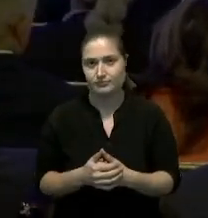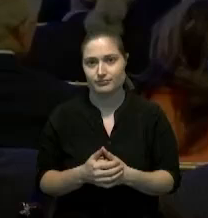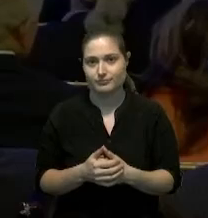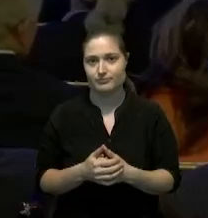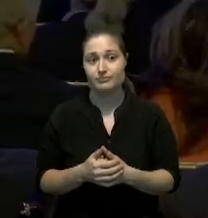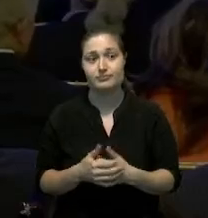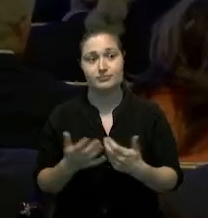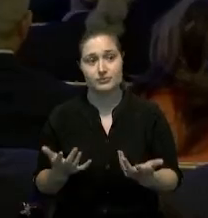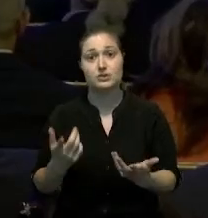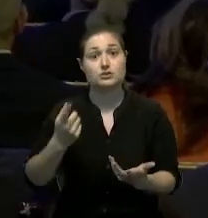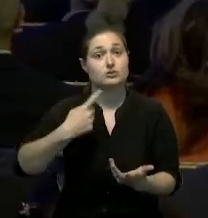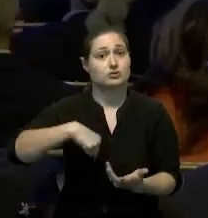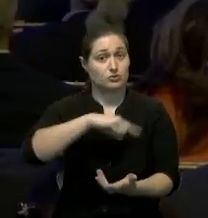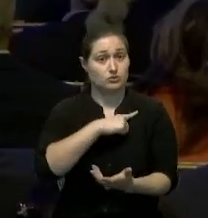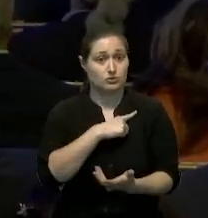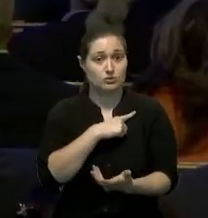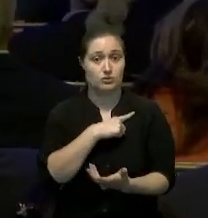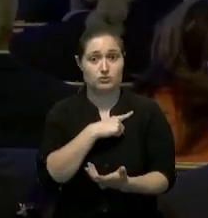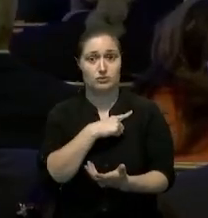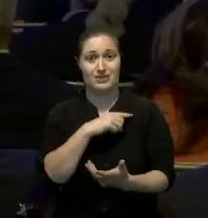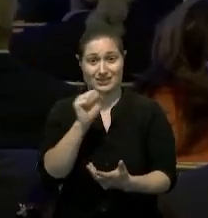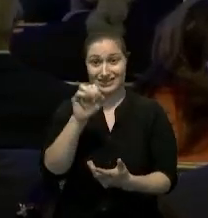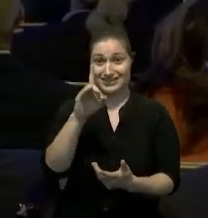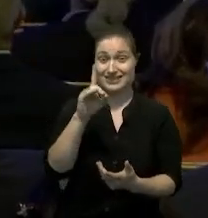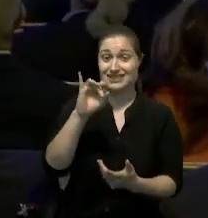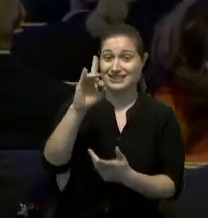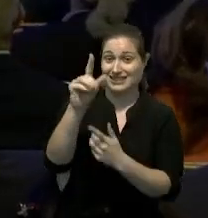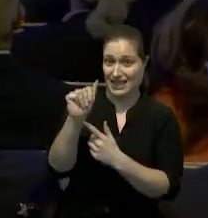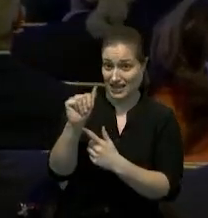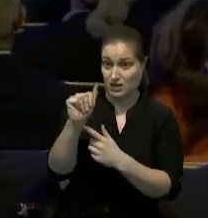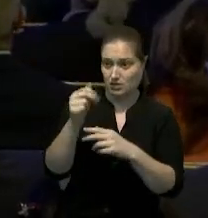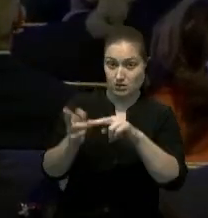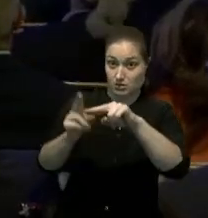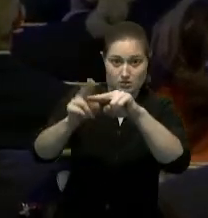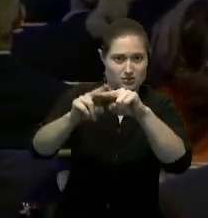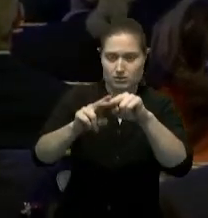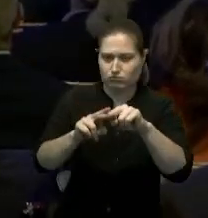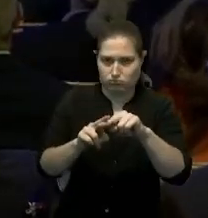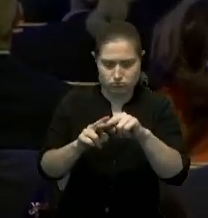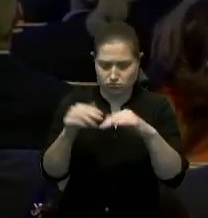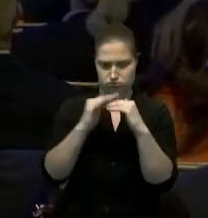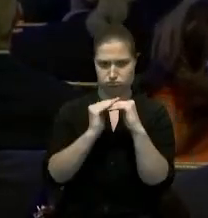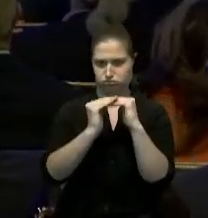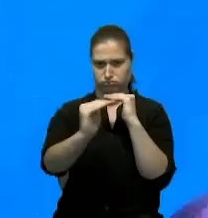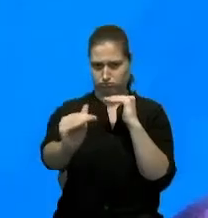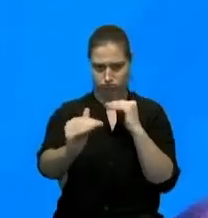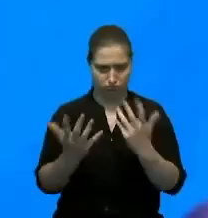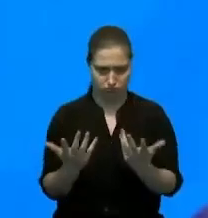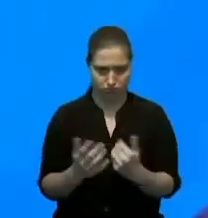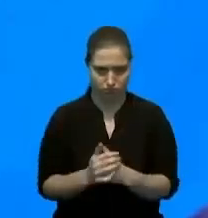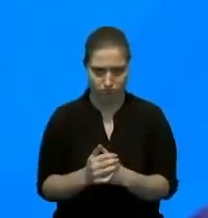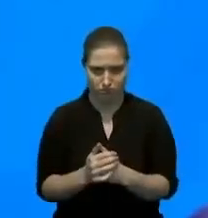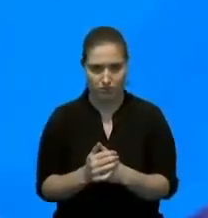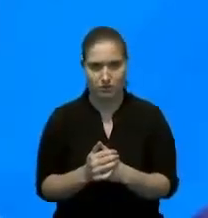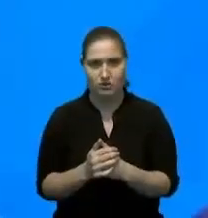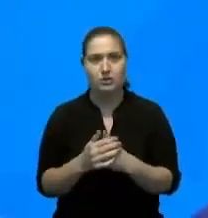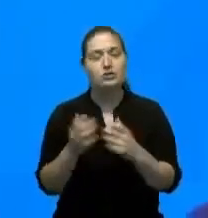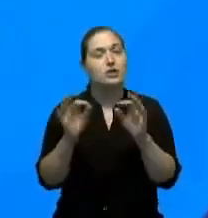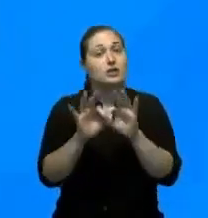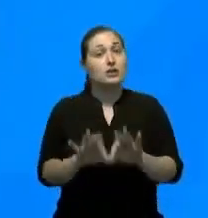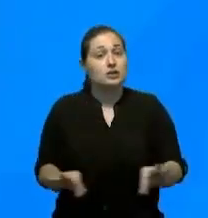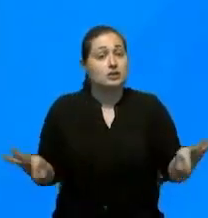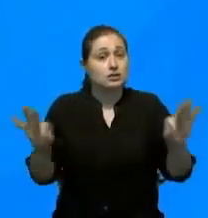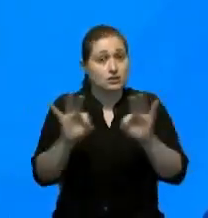nosotros hemos aumentado la cantidad de SIDA inclusive los números están totalmente controlados lo que es importante es que tenemos un programa